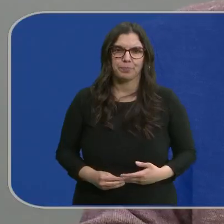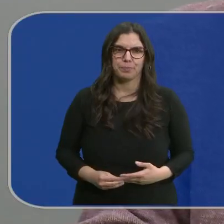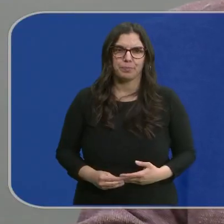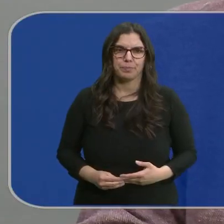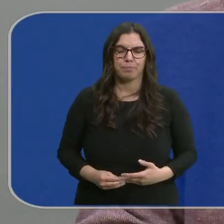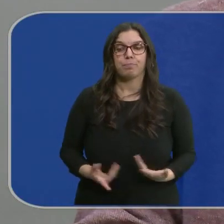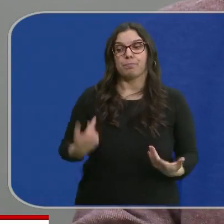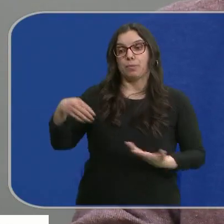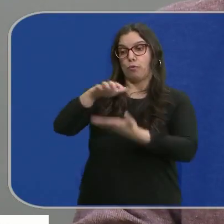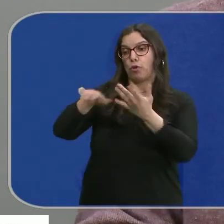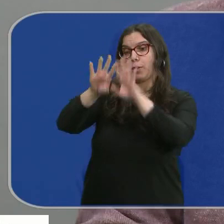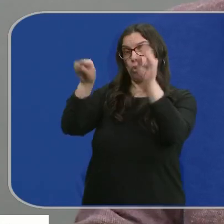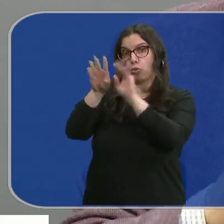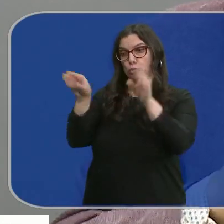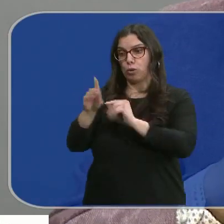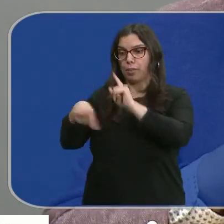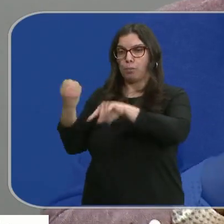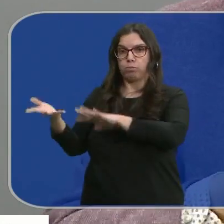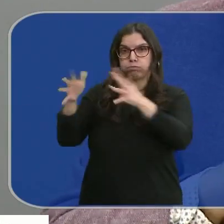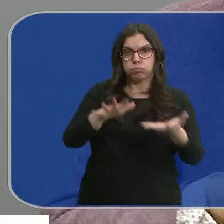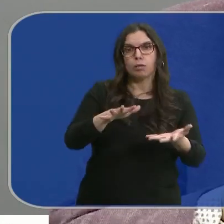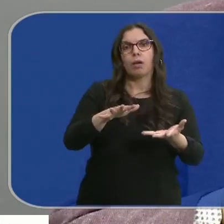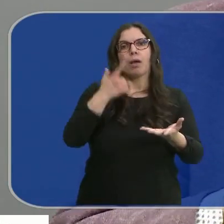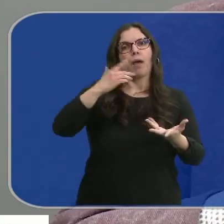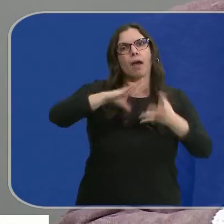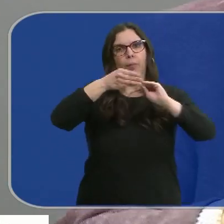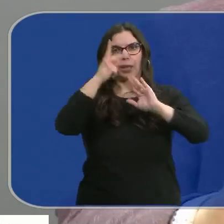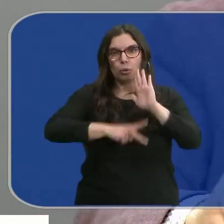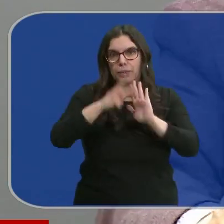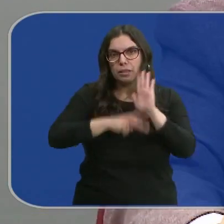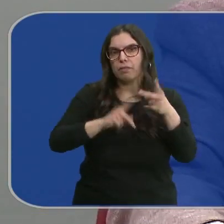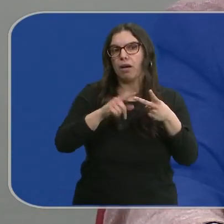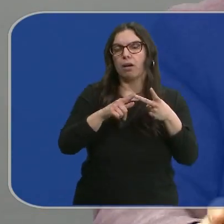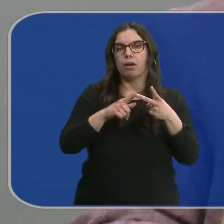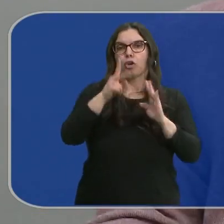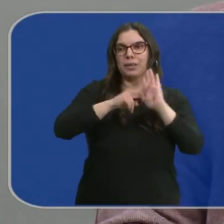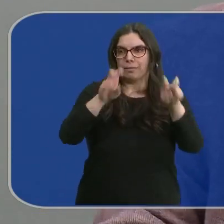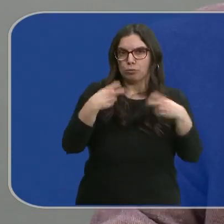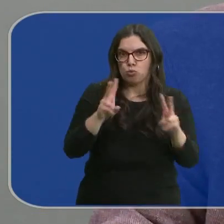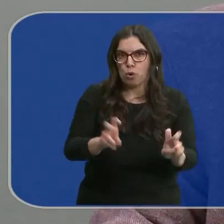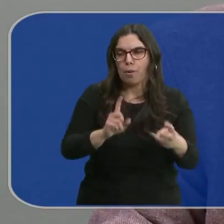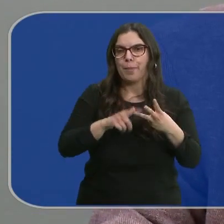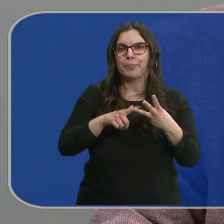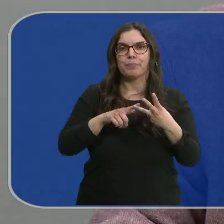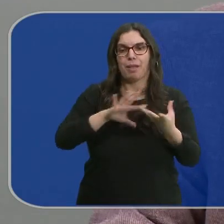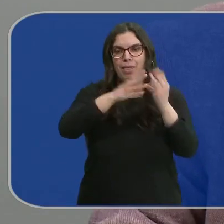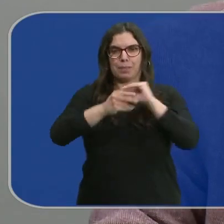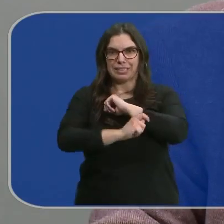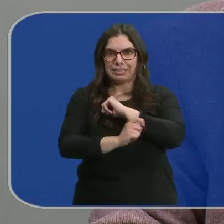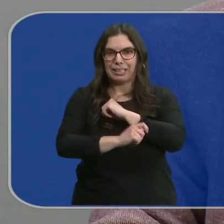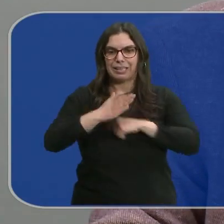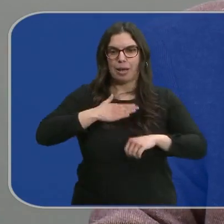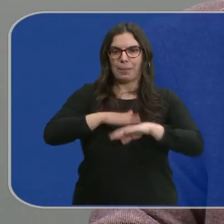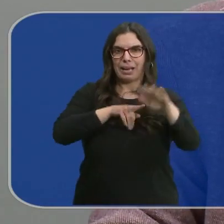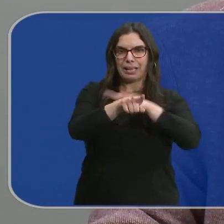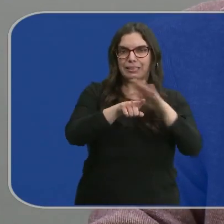De esas conclusiones derivará la necesidad de adaptar la normativa, hacer una normativa nueva, adaptar nuestra estrategia